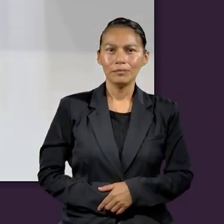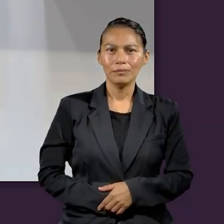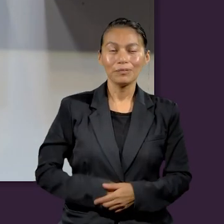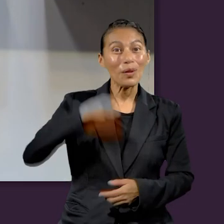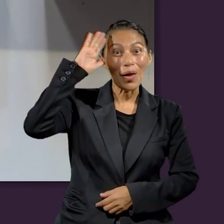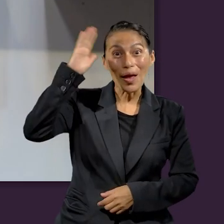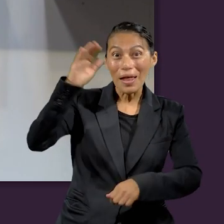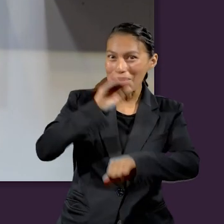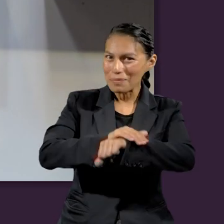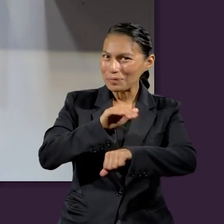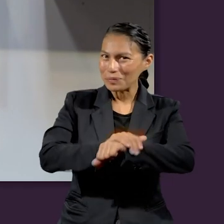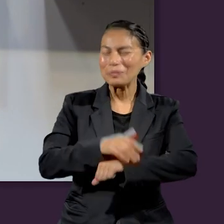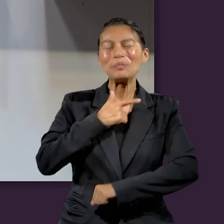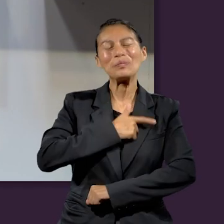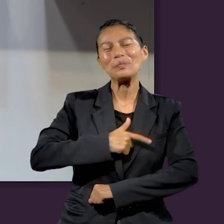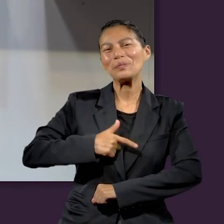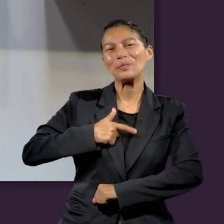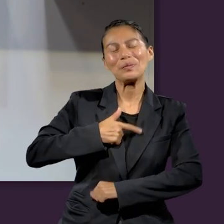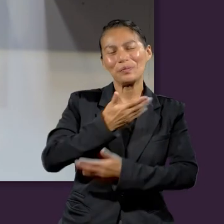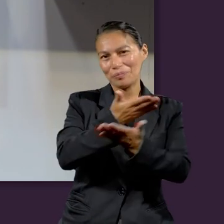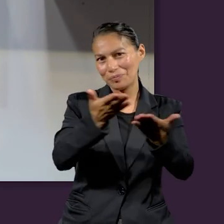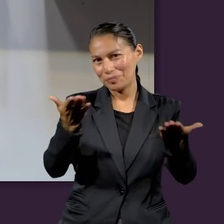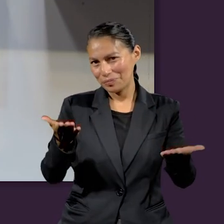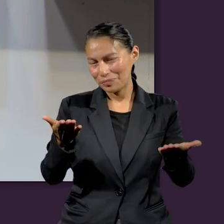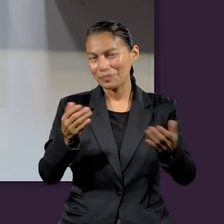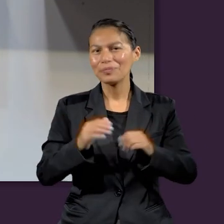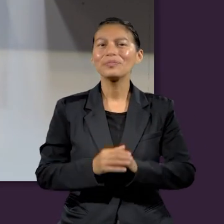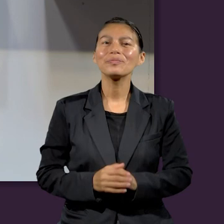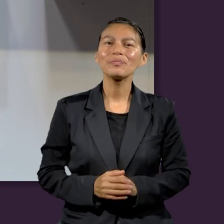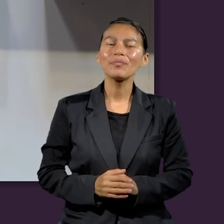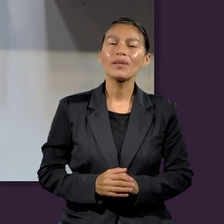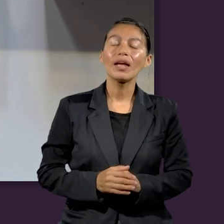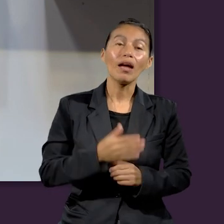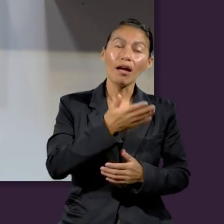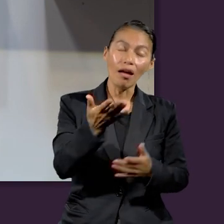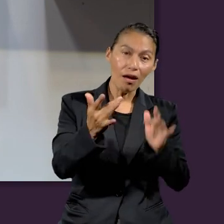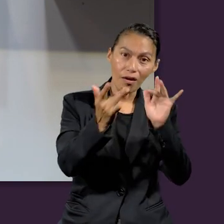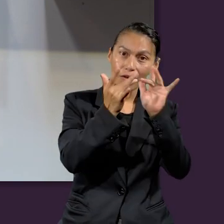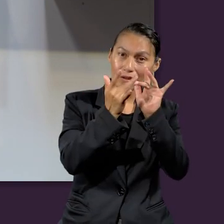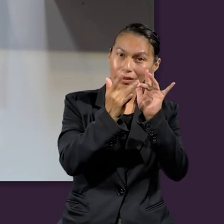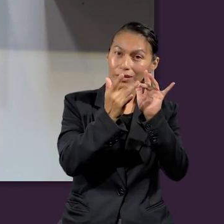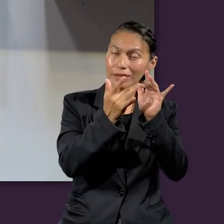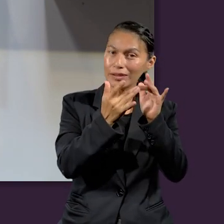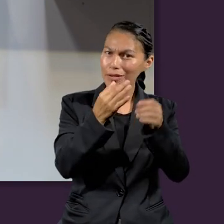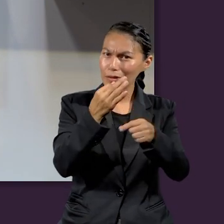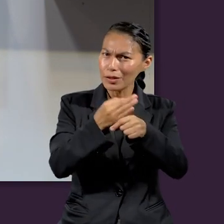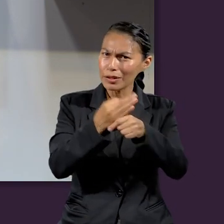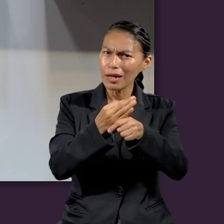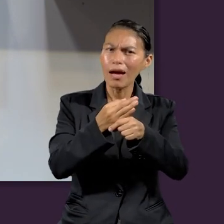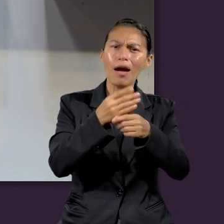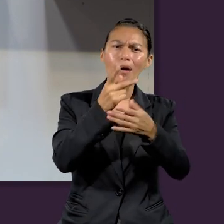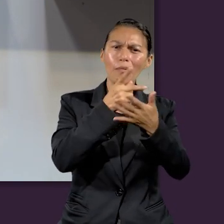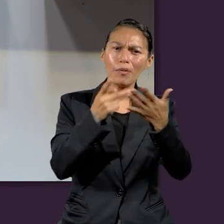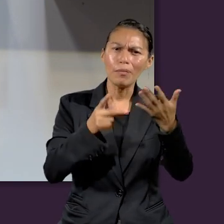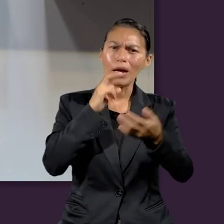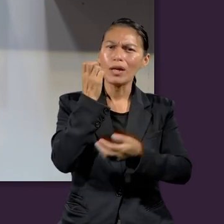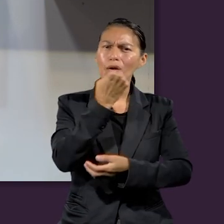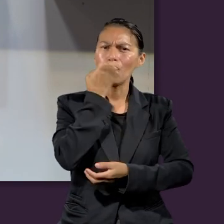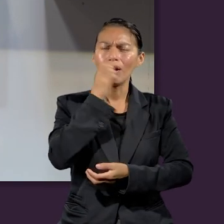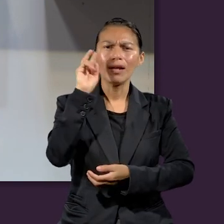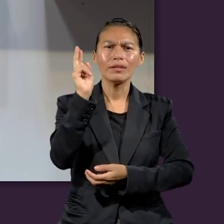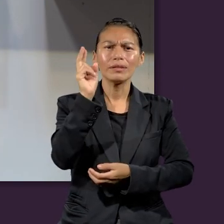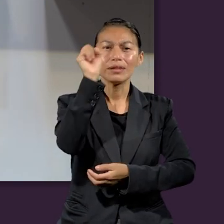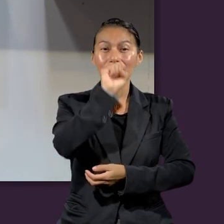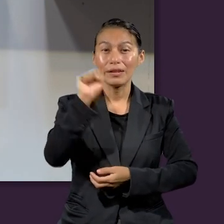Hola amigos, qué gusto poder estar aquí con ustedes y que ustedes nos acompañen en este subprograma